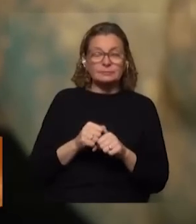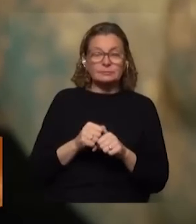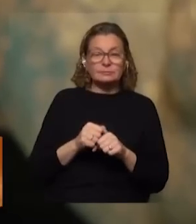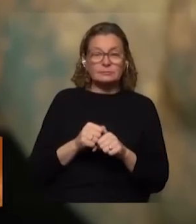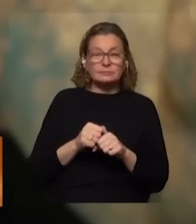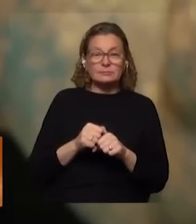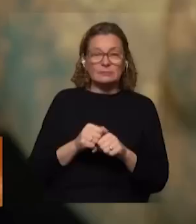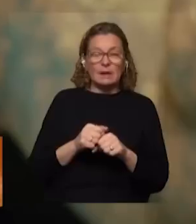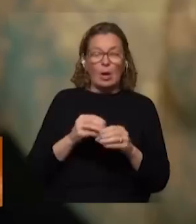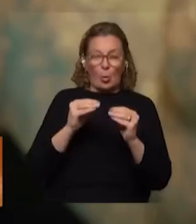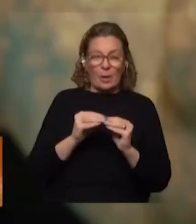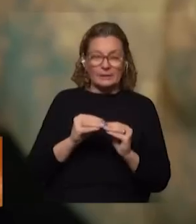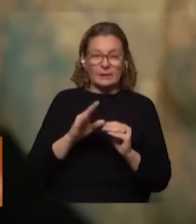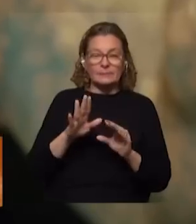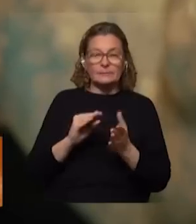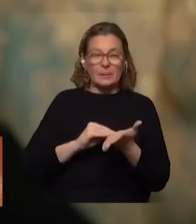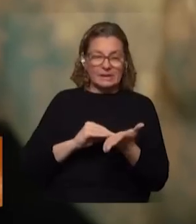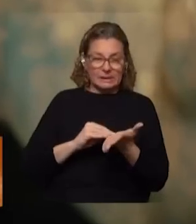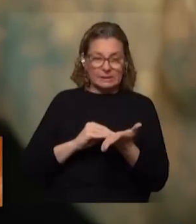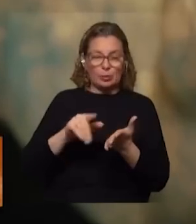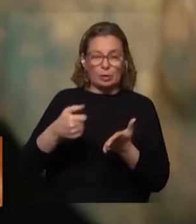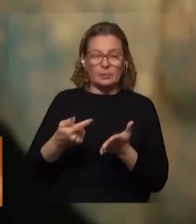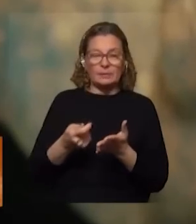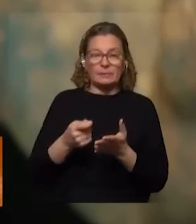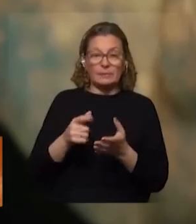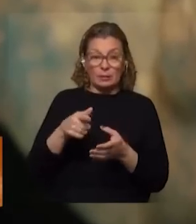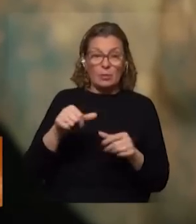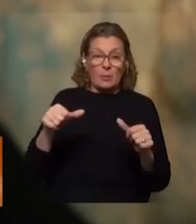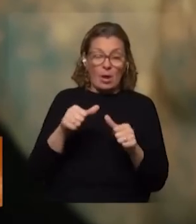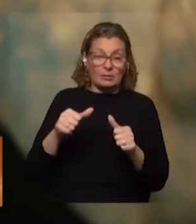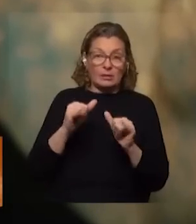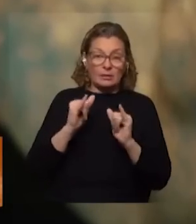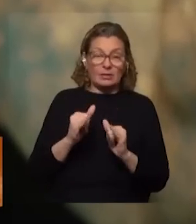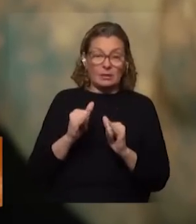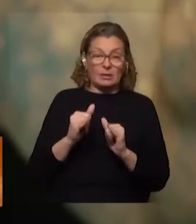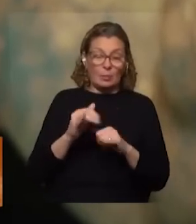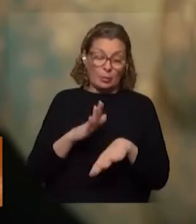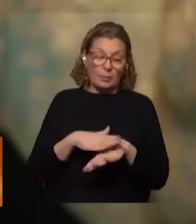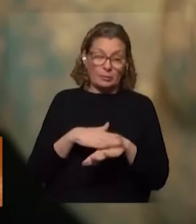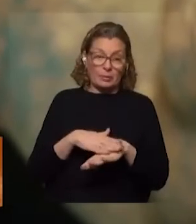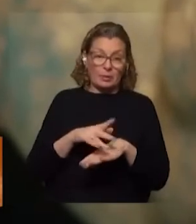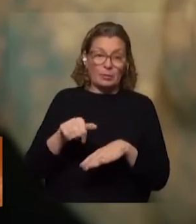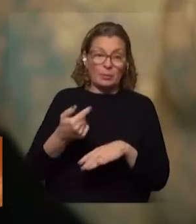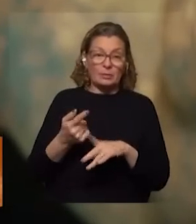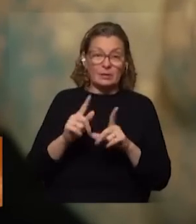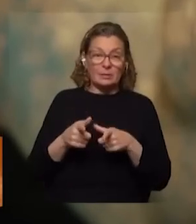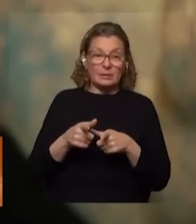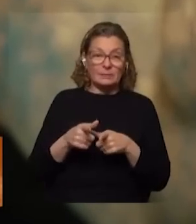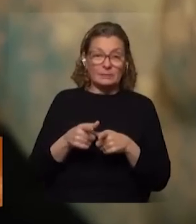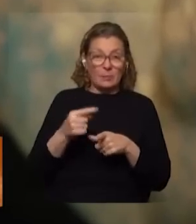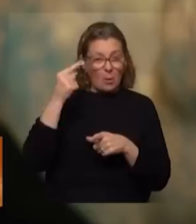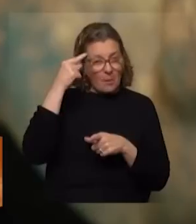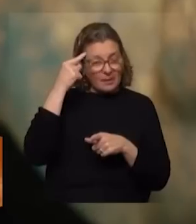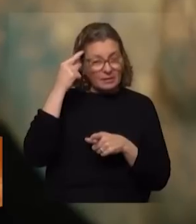cuentas y de los contencios administrativos eso lo vamos a hacer como corresponde más allá de otras acciones que tenemos a